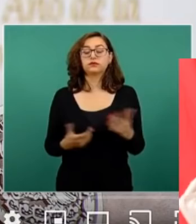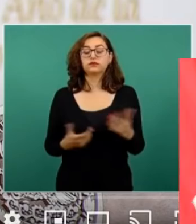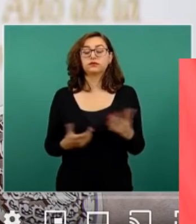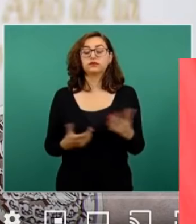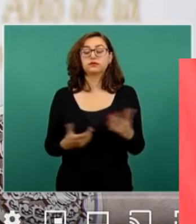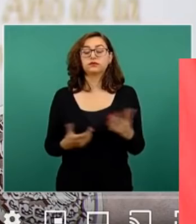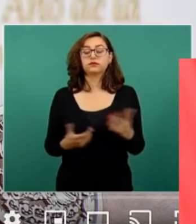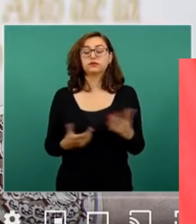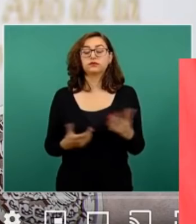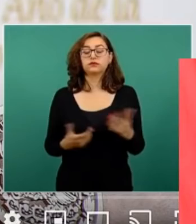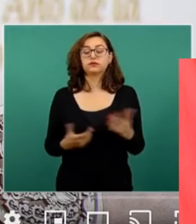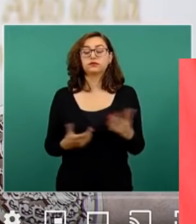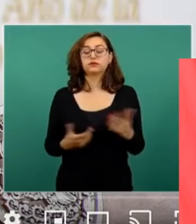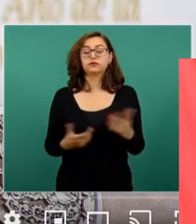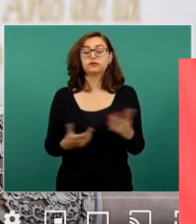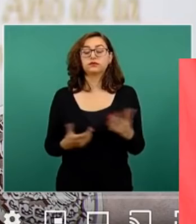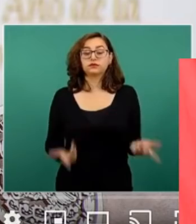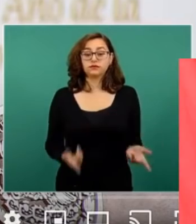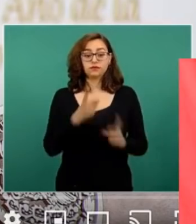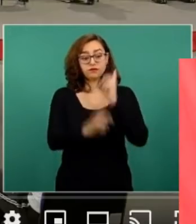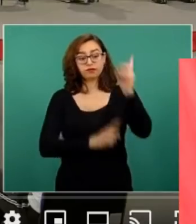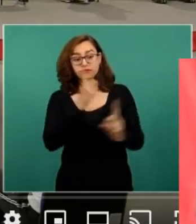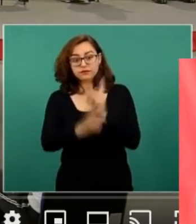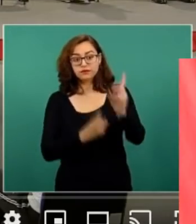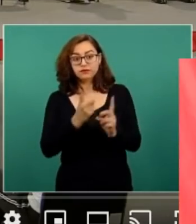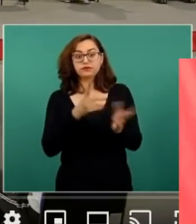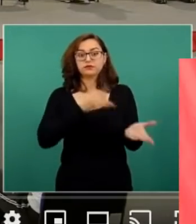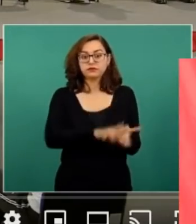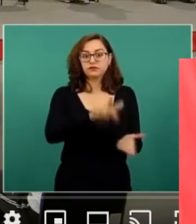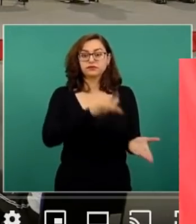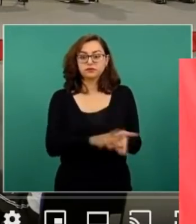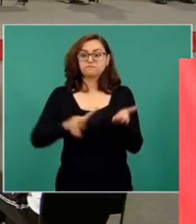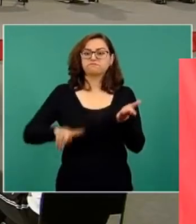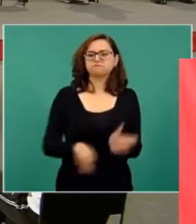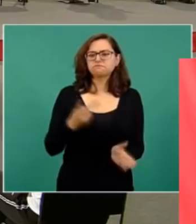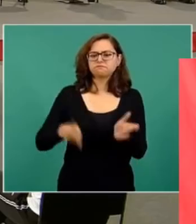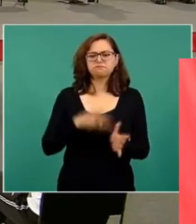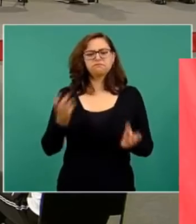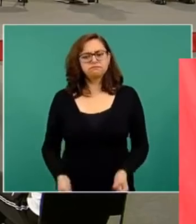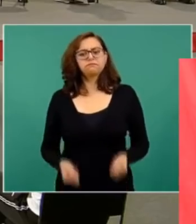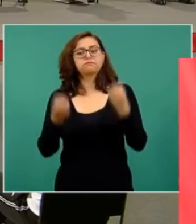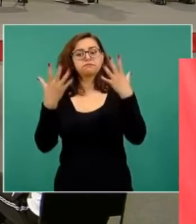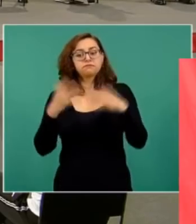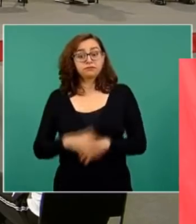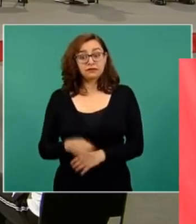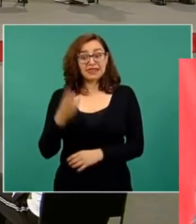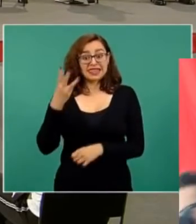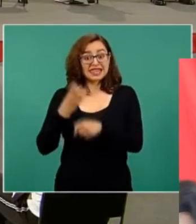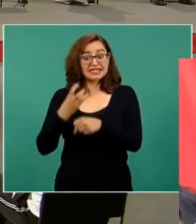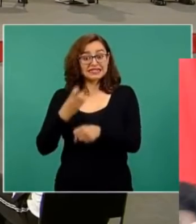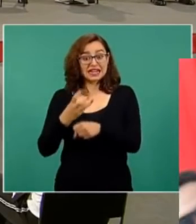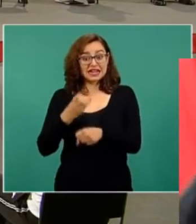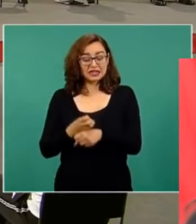escuchando. Además, podemos compartir zapatos. El presidente entrega este estímulo económico para todos los deportistas. La primera ocasión fue para